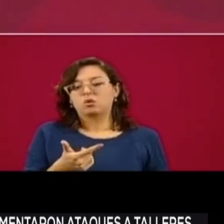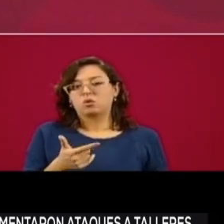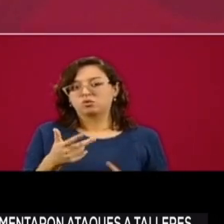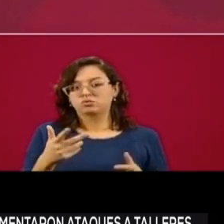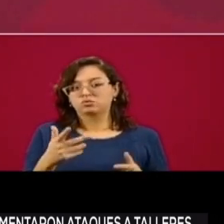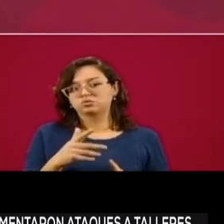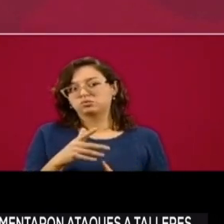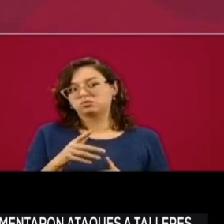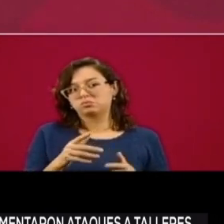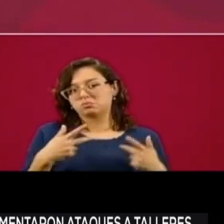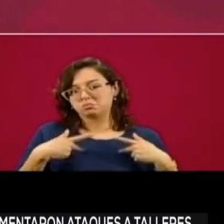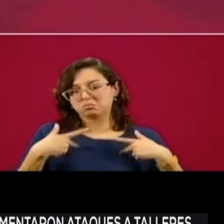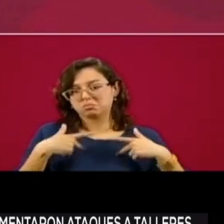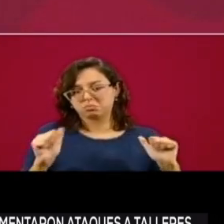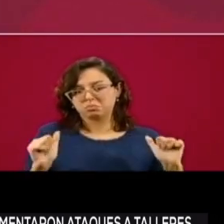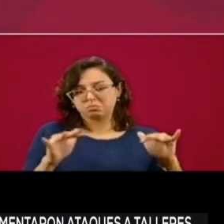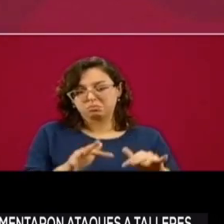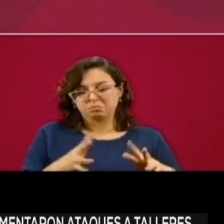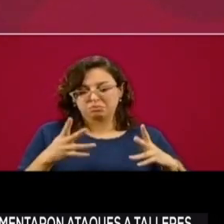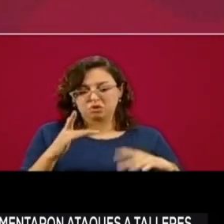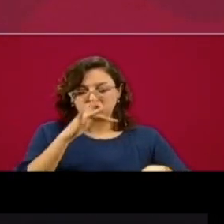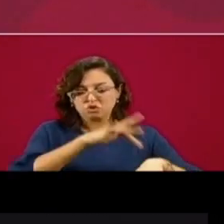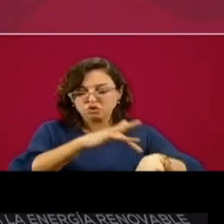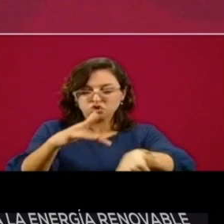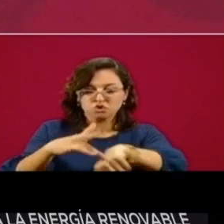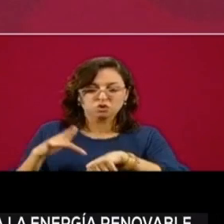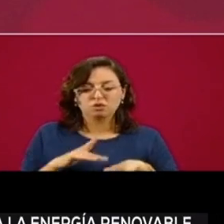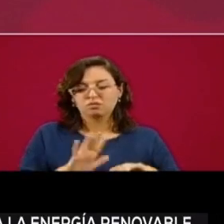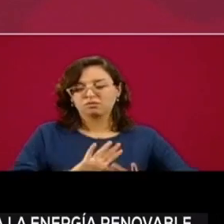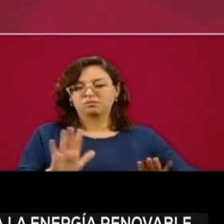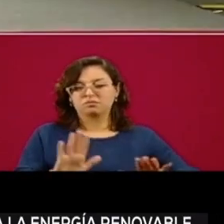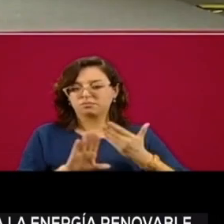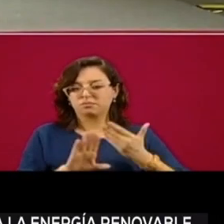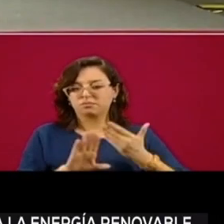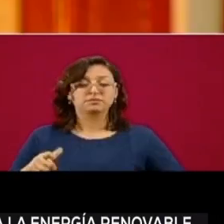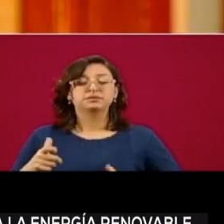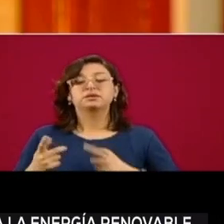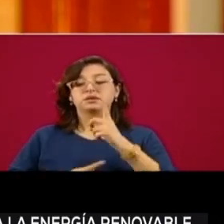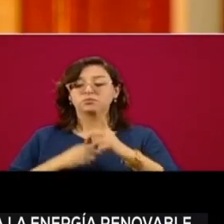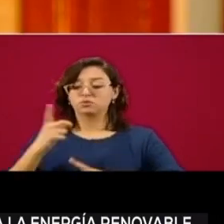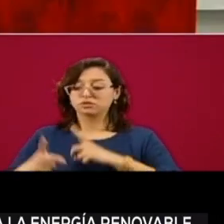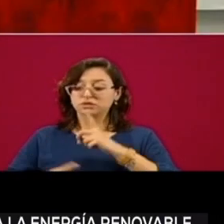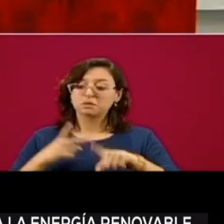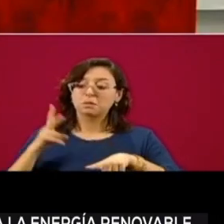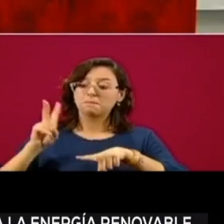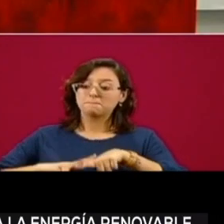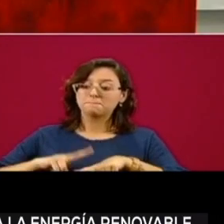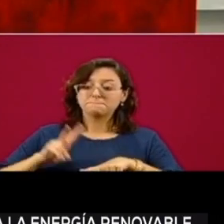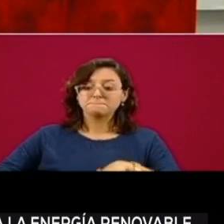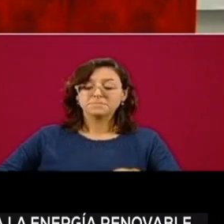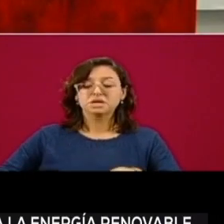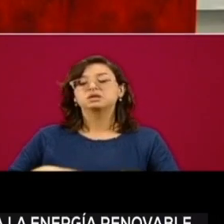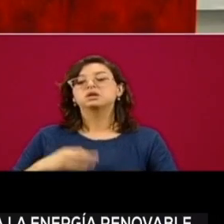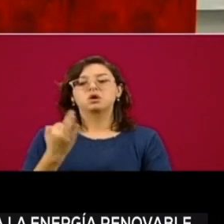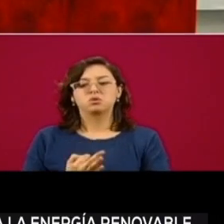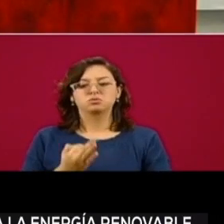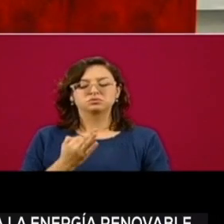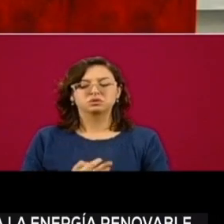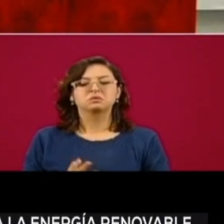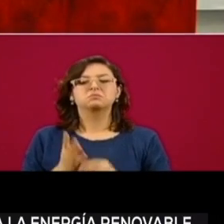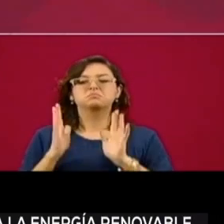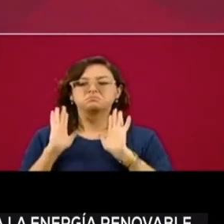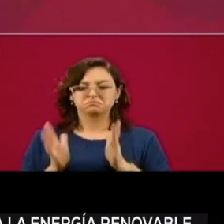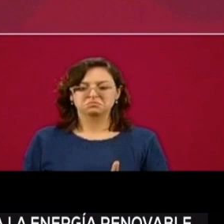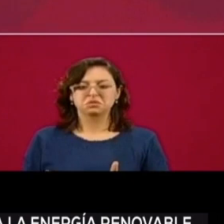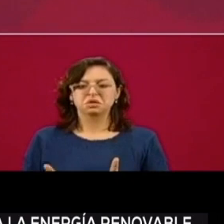diversas picos de contagio que son multimodales por los diferentes comportamientos sociales que